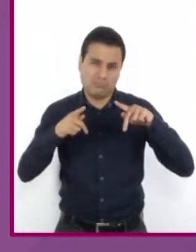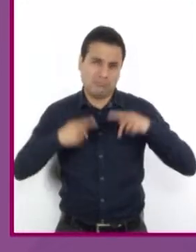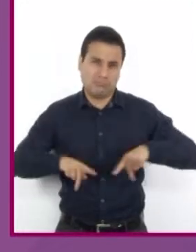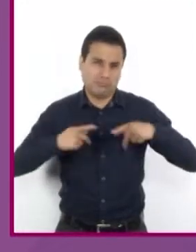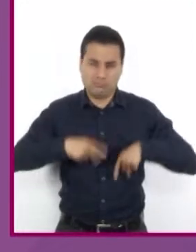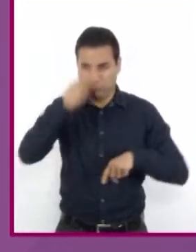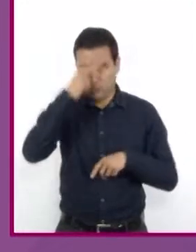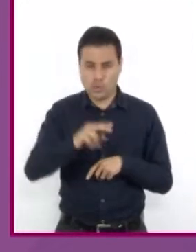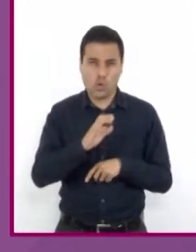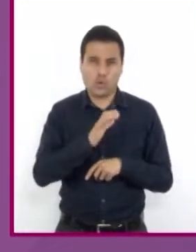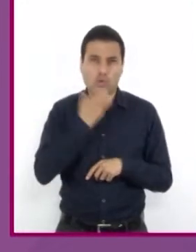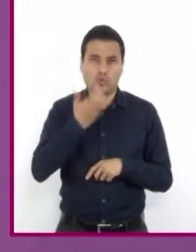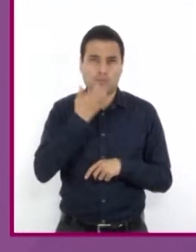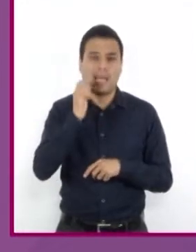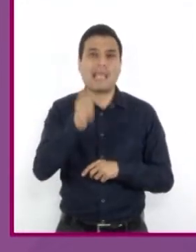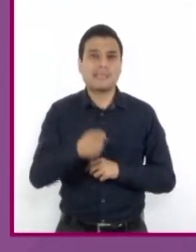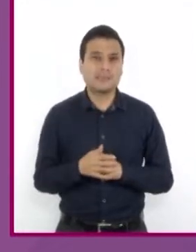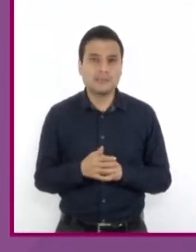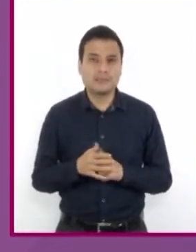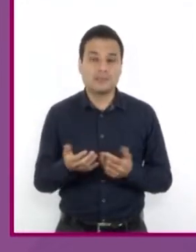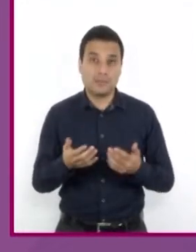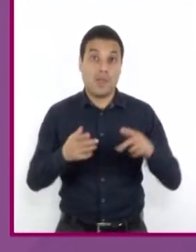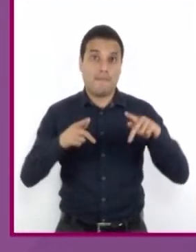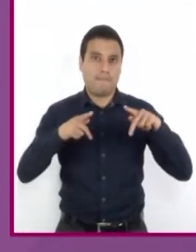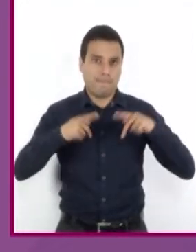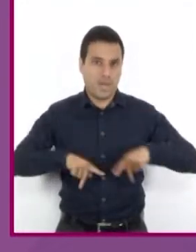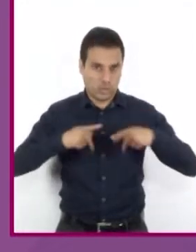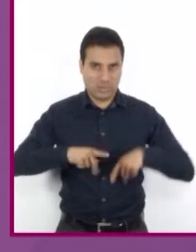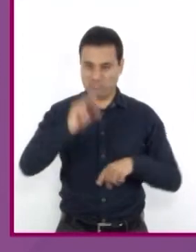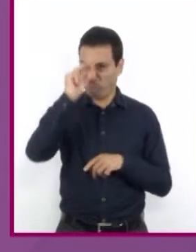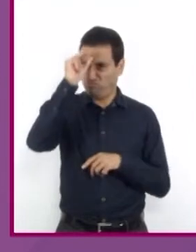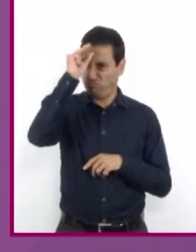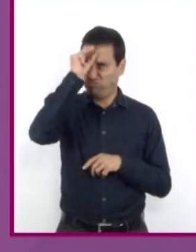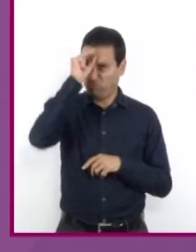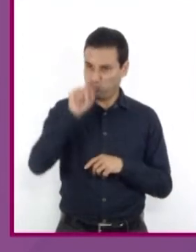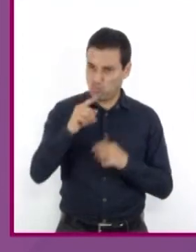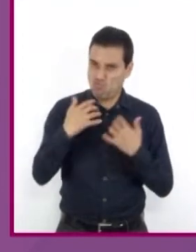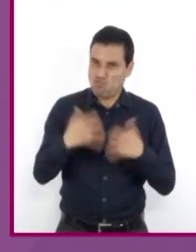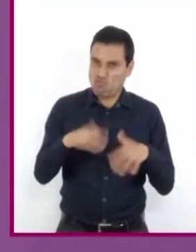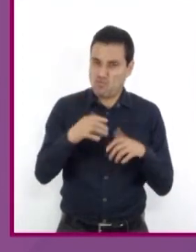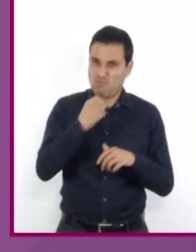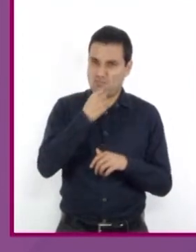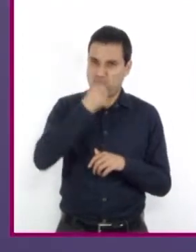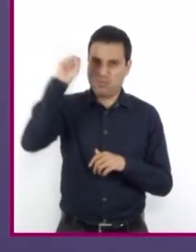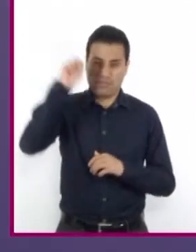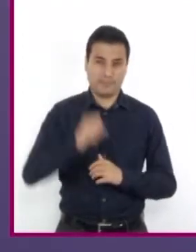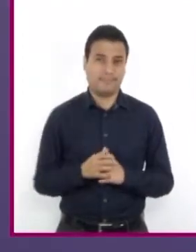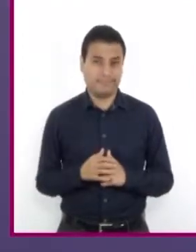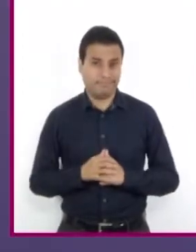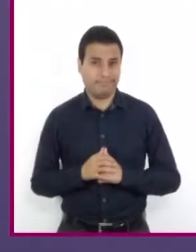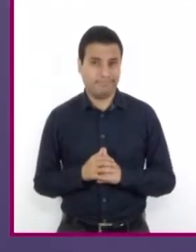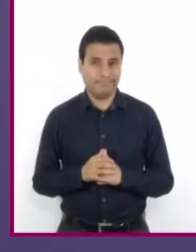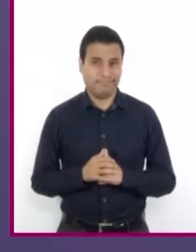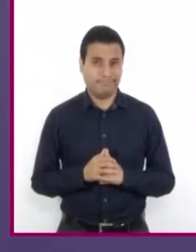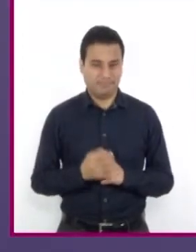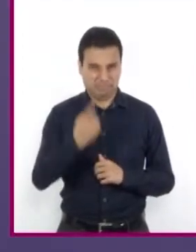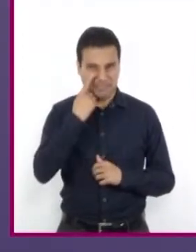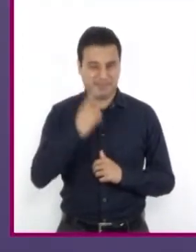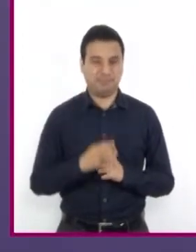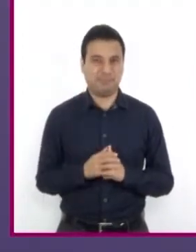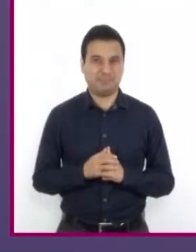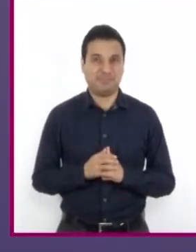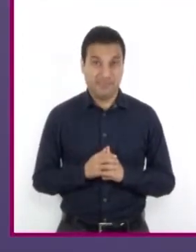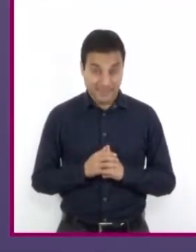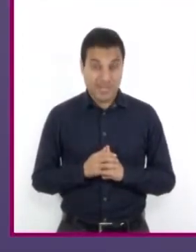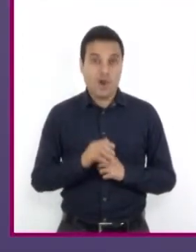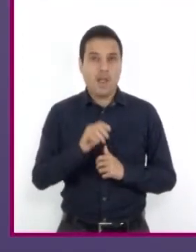México y hace referencia a quien es lista o listo, hábil e inteligente. Veamos los mismos ejemplos,